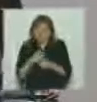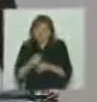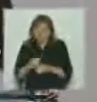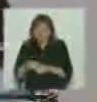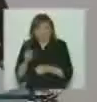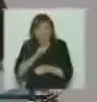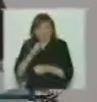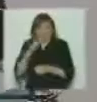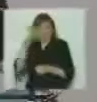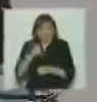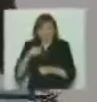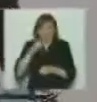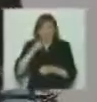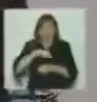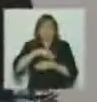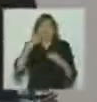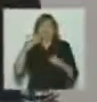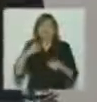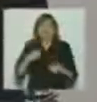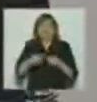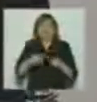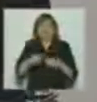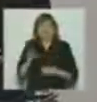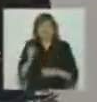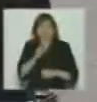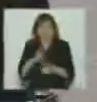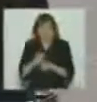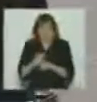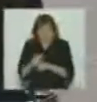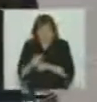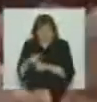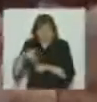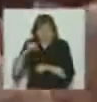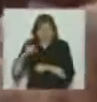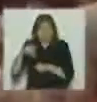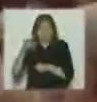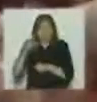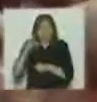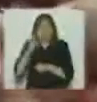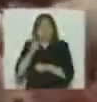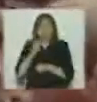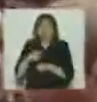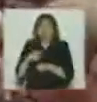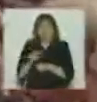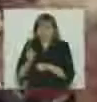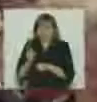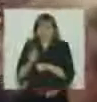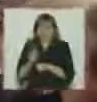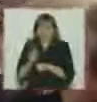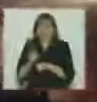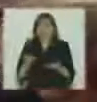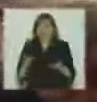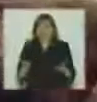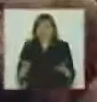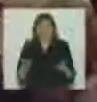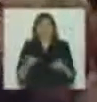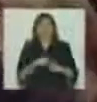actividades, no solamente en la televisión, en todos los aspectos. Porque convierten